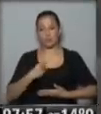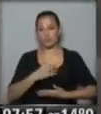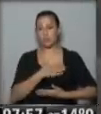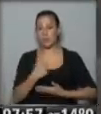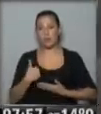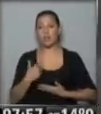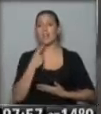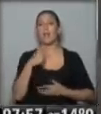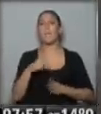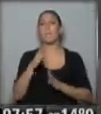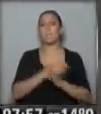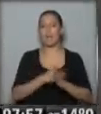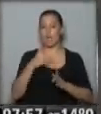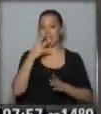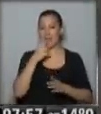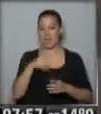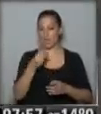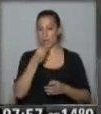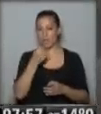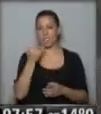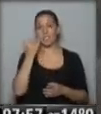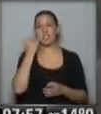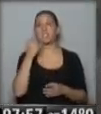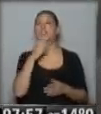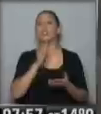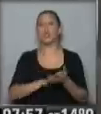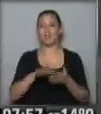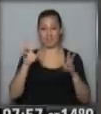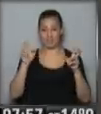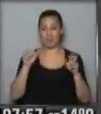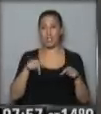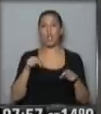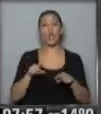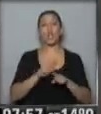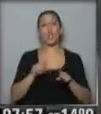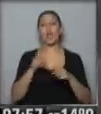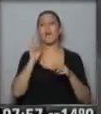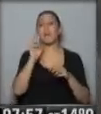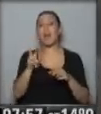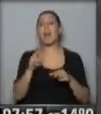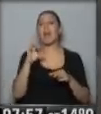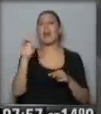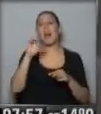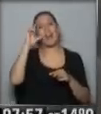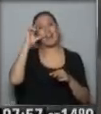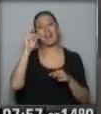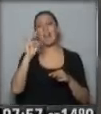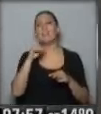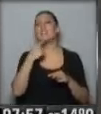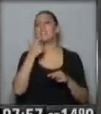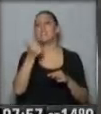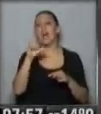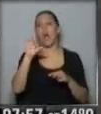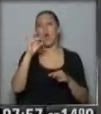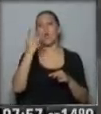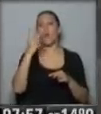ser que tenga menor incidencia de alergias alimentarias. Y con respecto a este tema, los invito a que hoy no se pierdan Red de Salud, porque vamos a estar con la doctora María